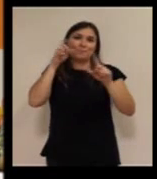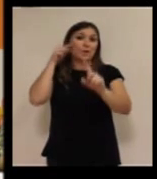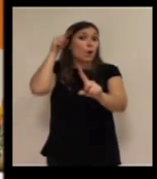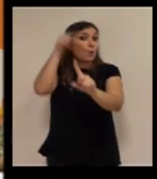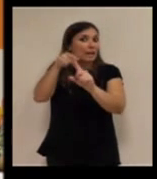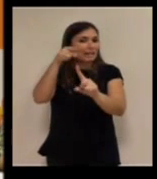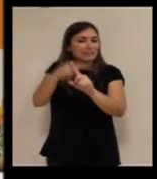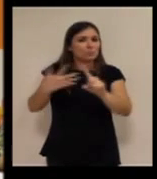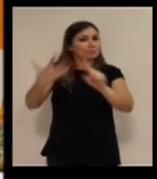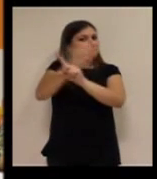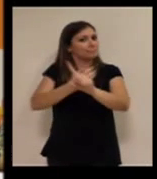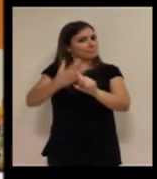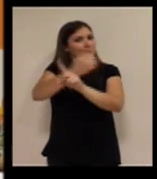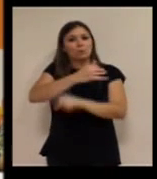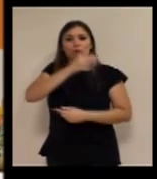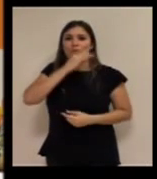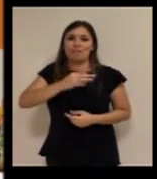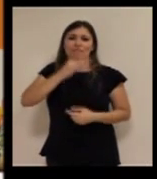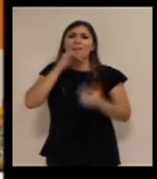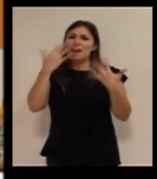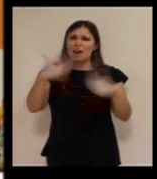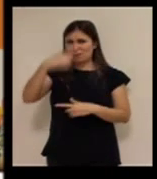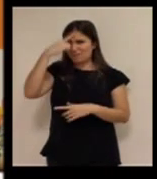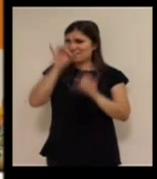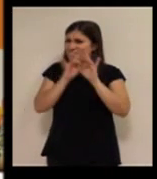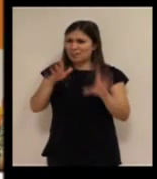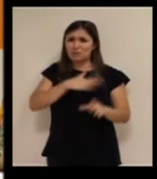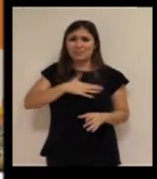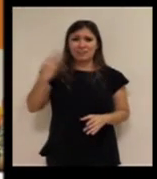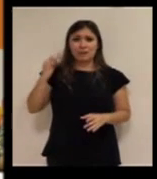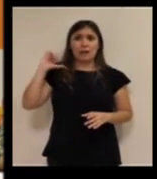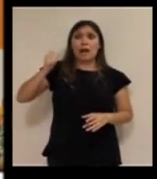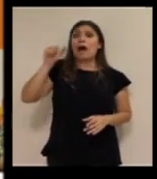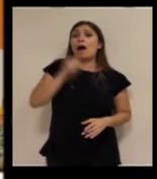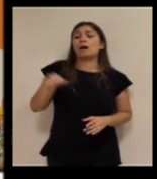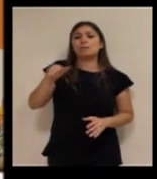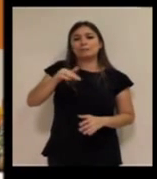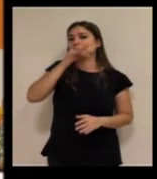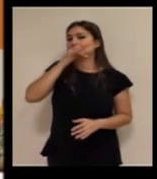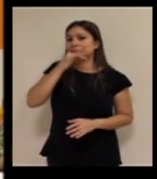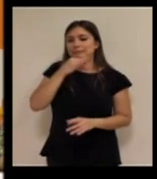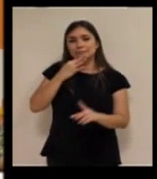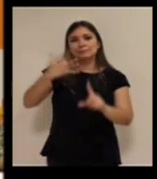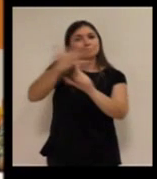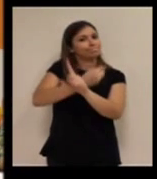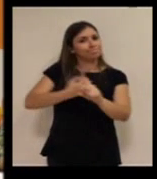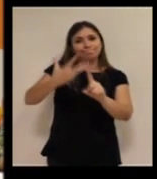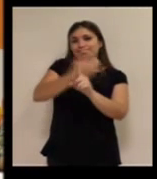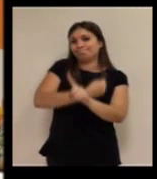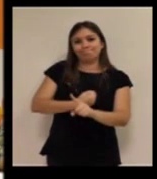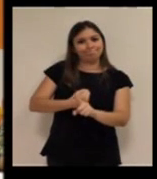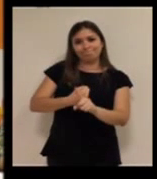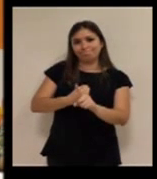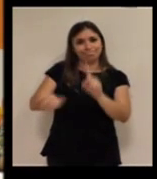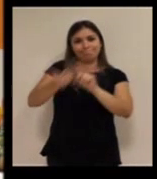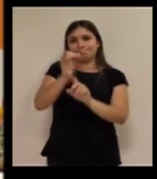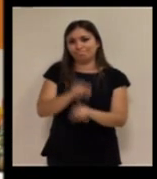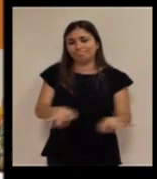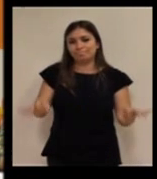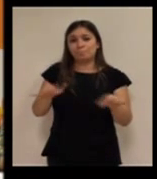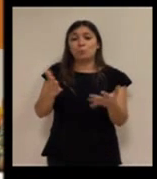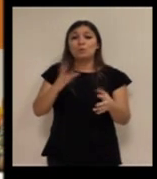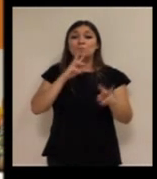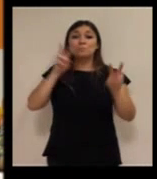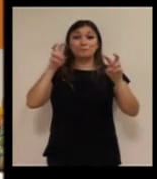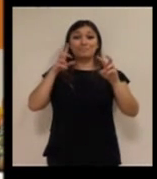que no hemos logrado alcanzar, aunque las tenemos definidas desde hace muchos años. Son metas que no hemos logrado alcanzar. Porque cuando